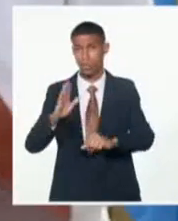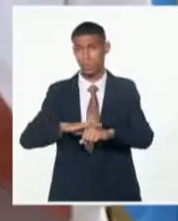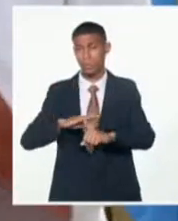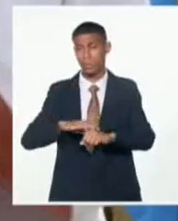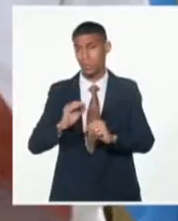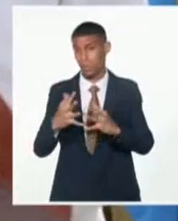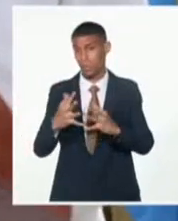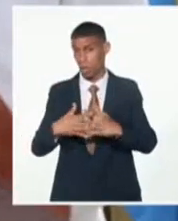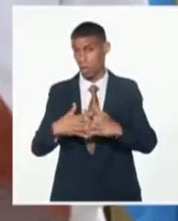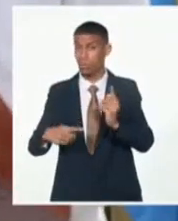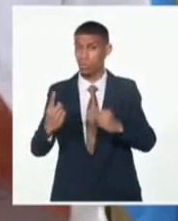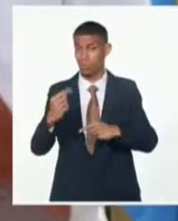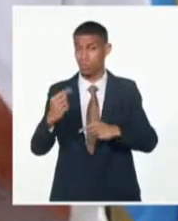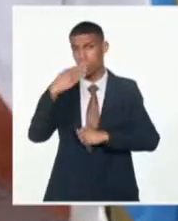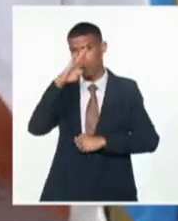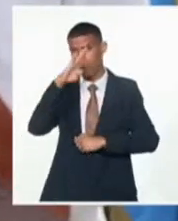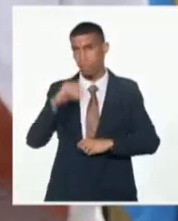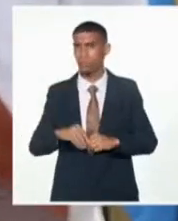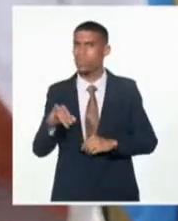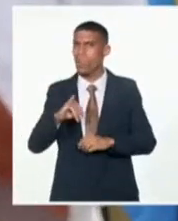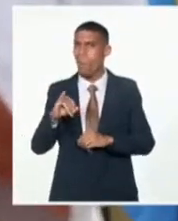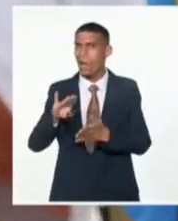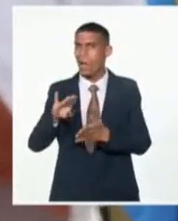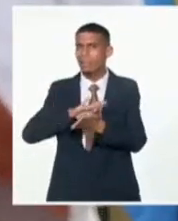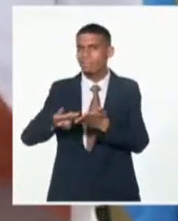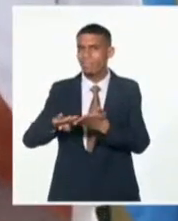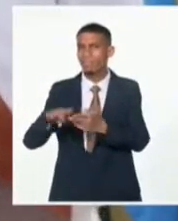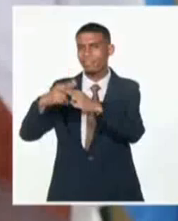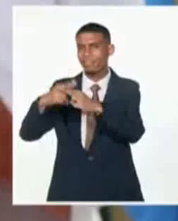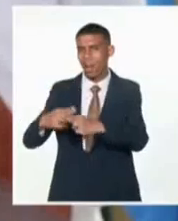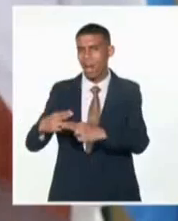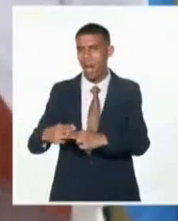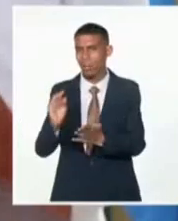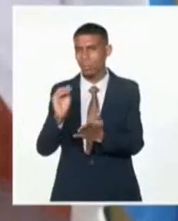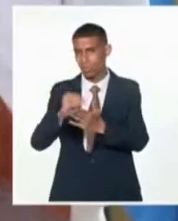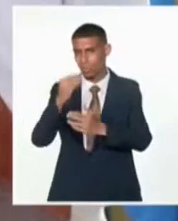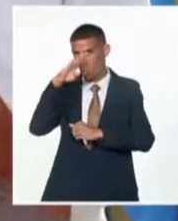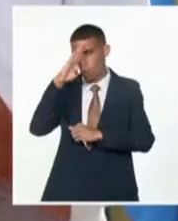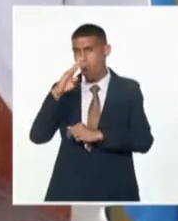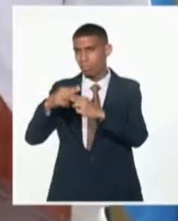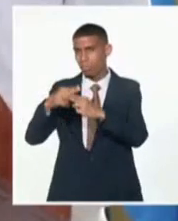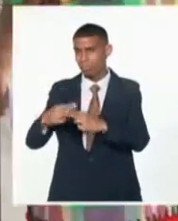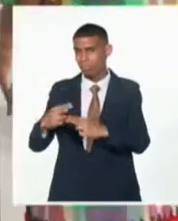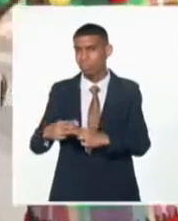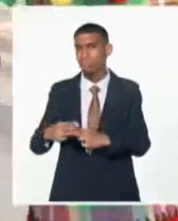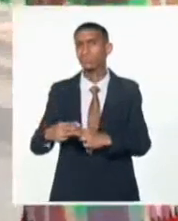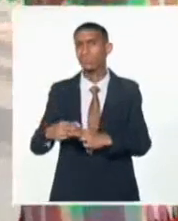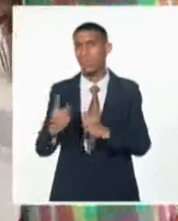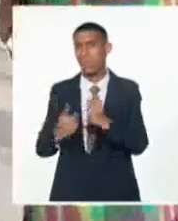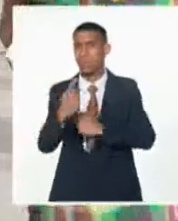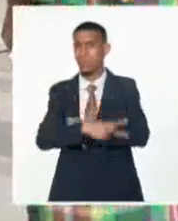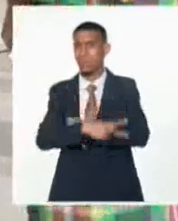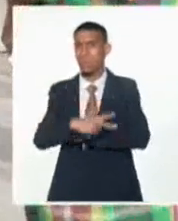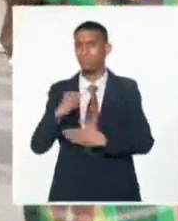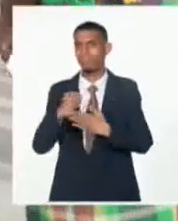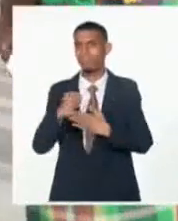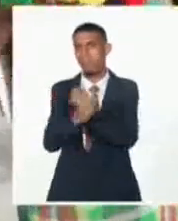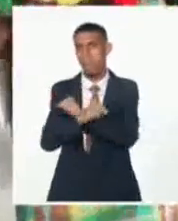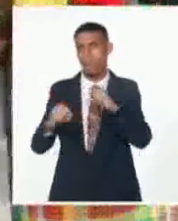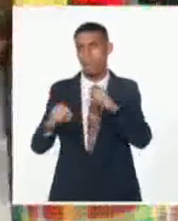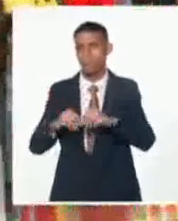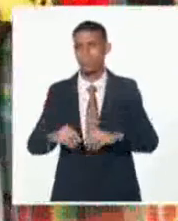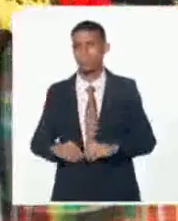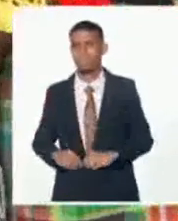Estados Unidos y la exclusión de Cuba en la espuria lista de estados que supuestamente patrocinan el terrorismo. Agradeció también